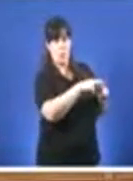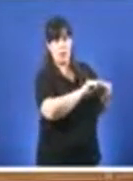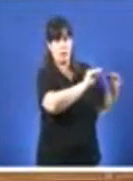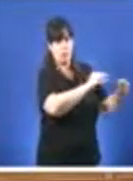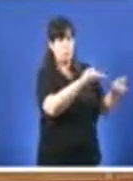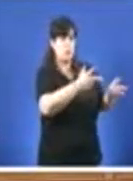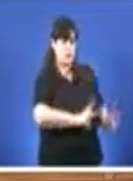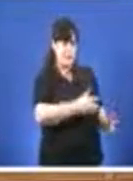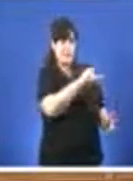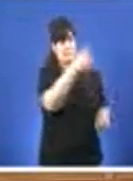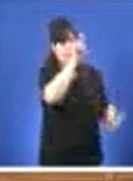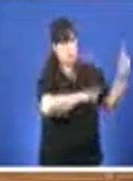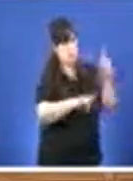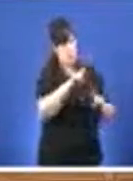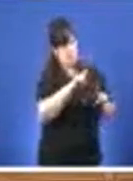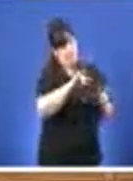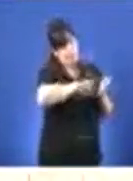estes problemas. Moitas grazas, señoría.